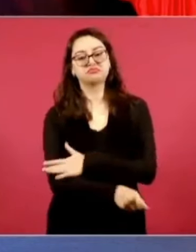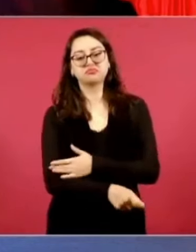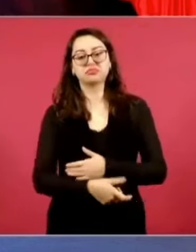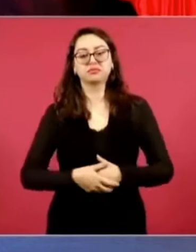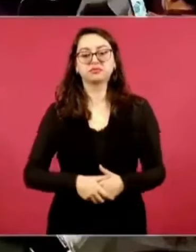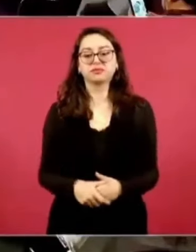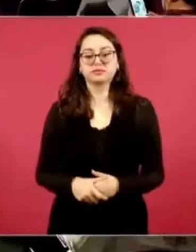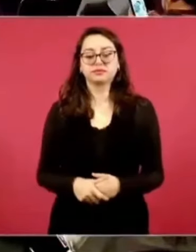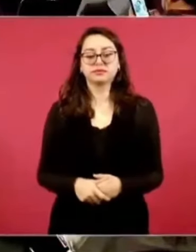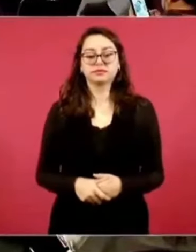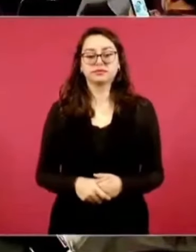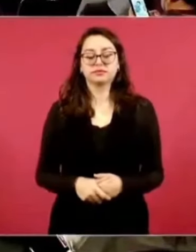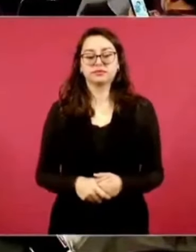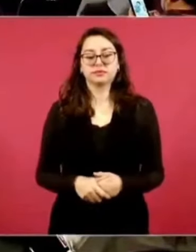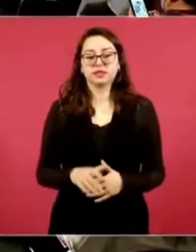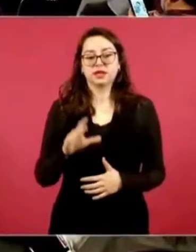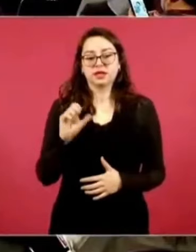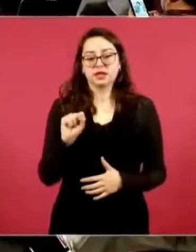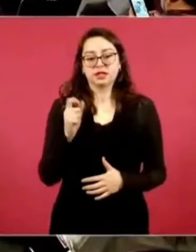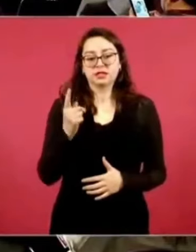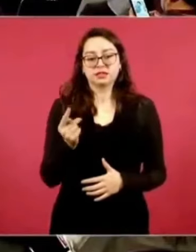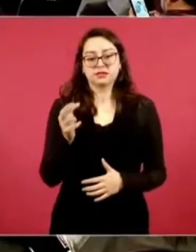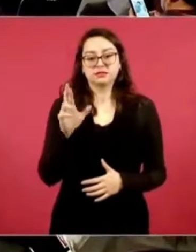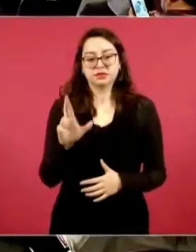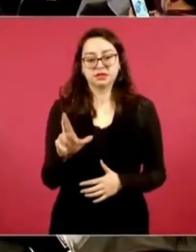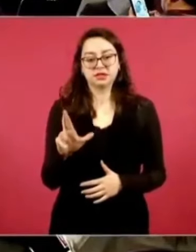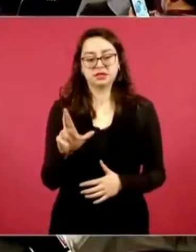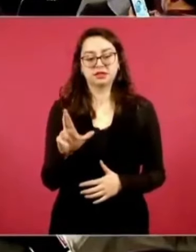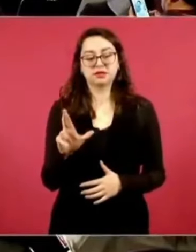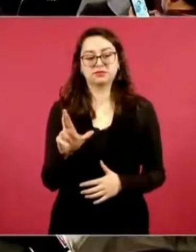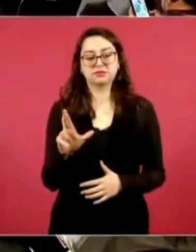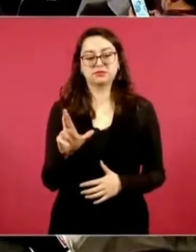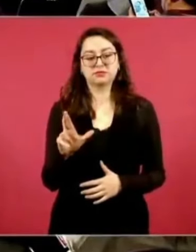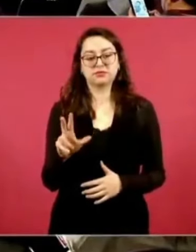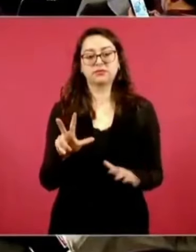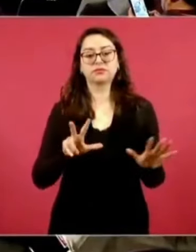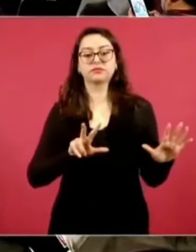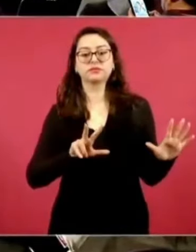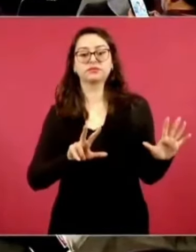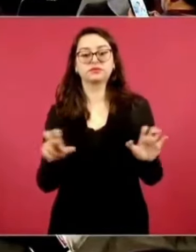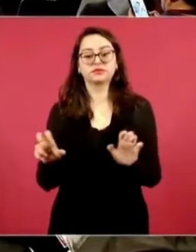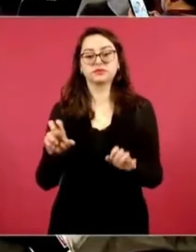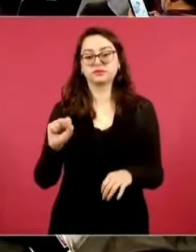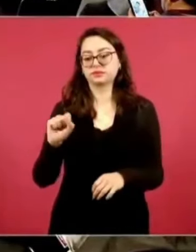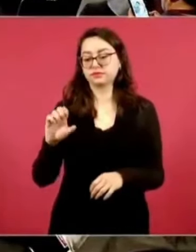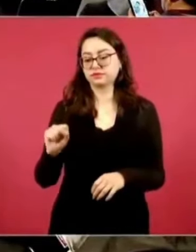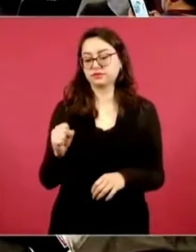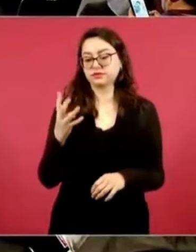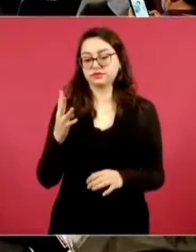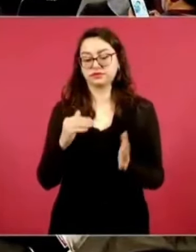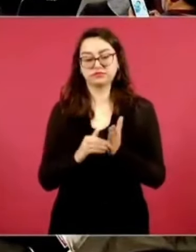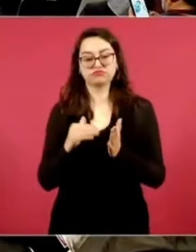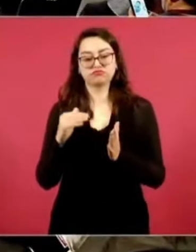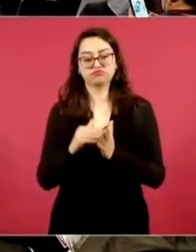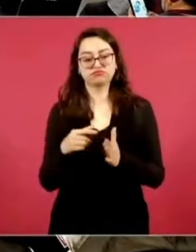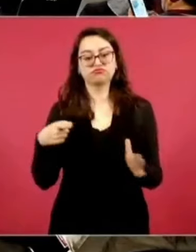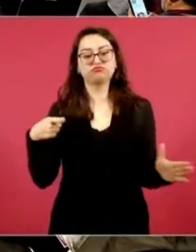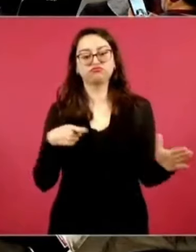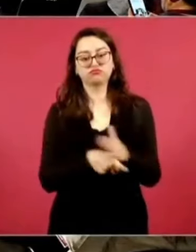Sistema Público de Radiodifusión del Estado Mexicano, ochocientos sesenta y cuatro millones.